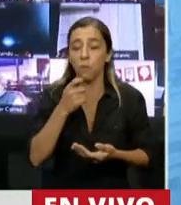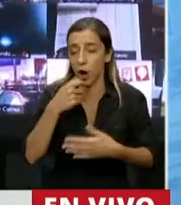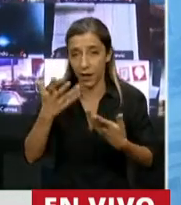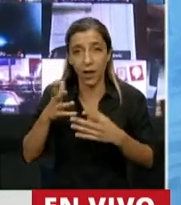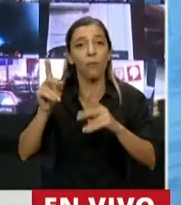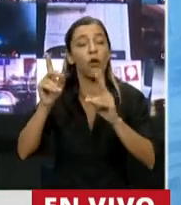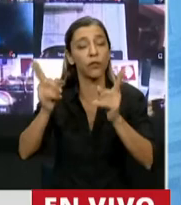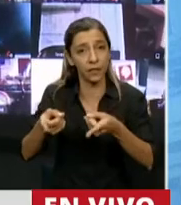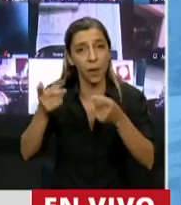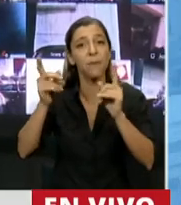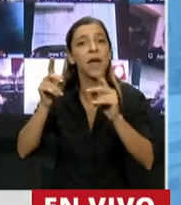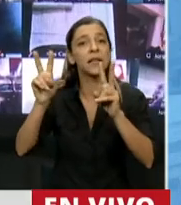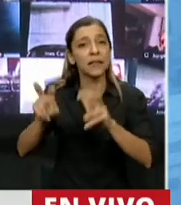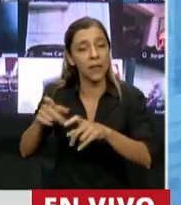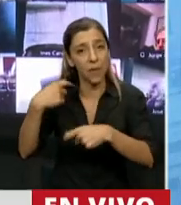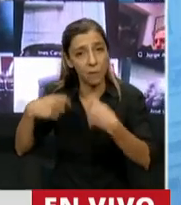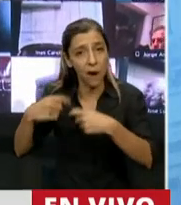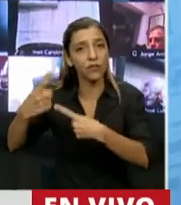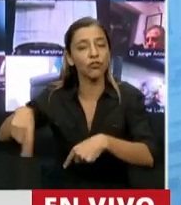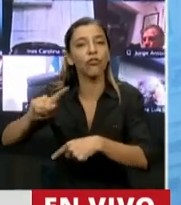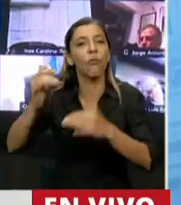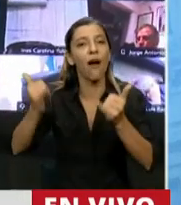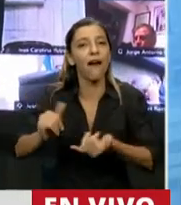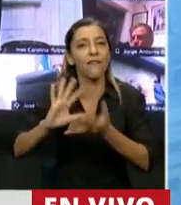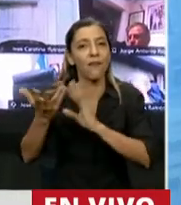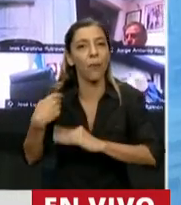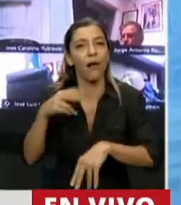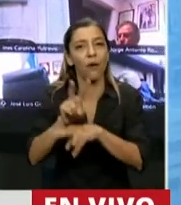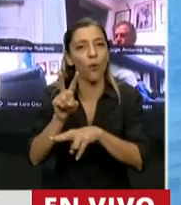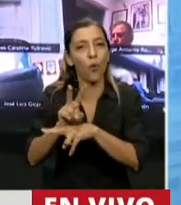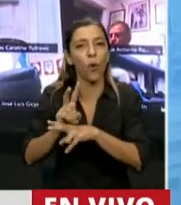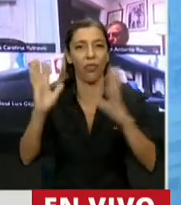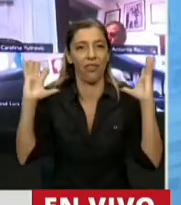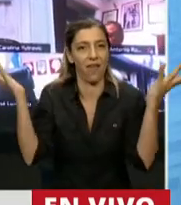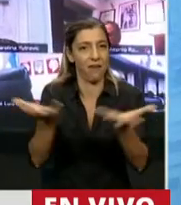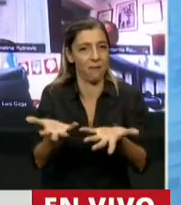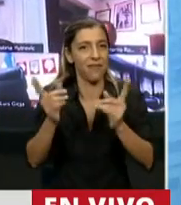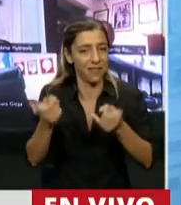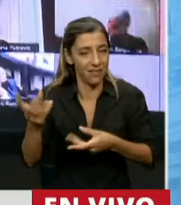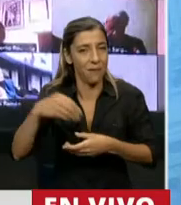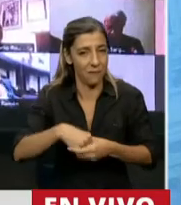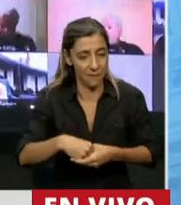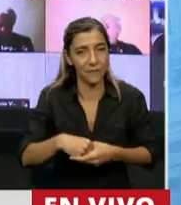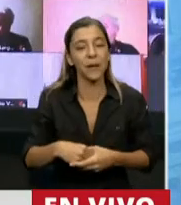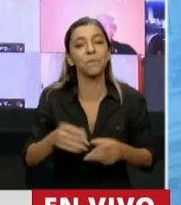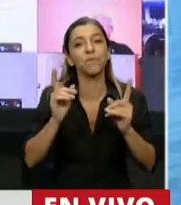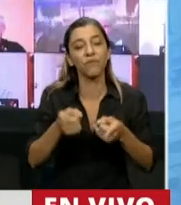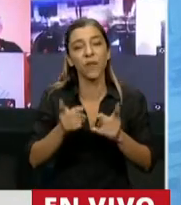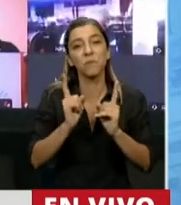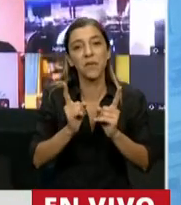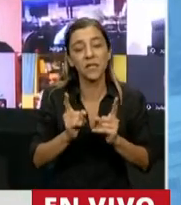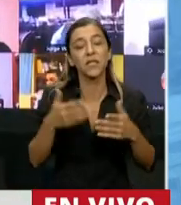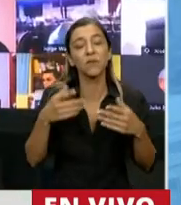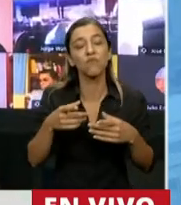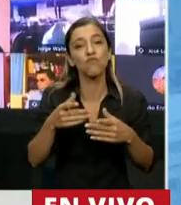también tiene prácticas que han ayudado a conservar y a promover la protección del ambiente. Y entre una de las metas que establecía ese manual de